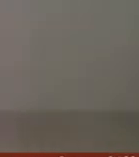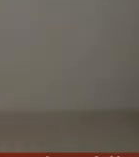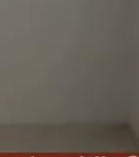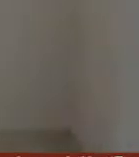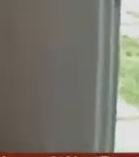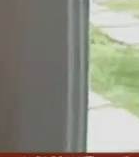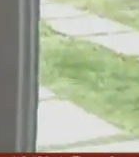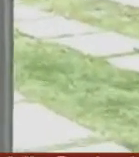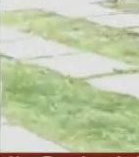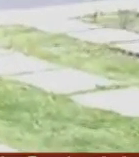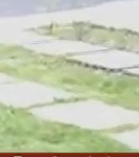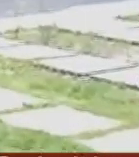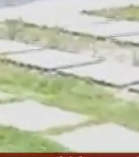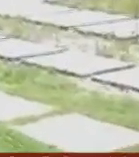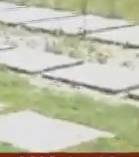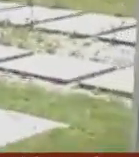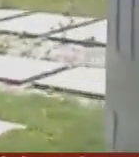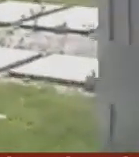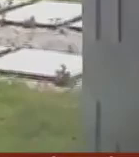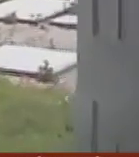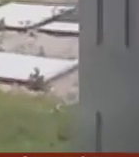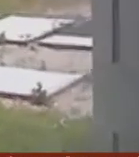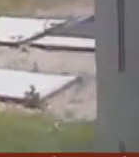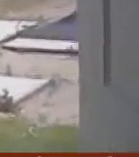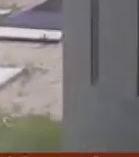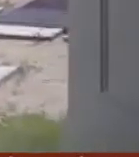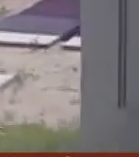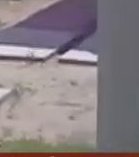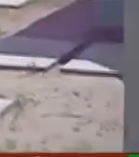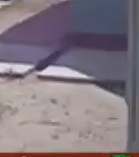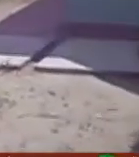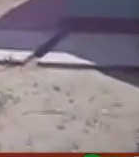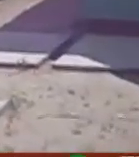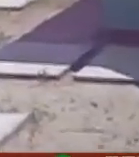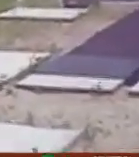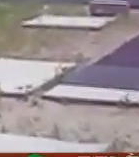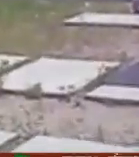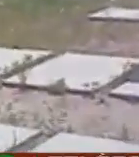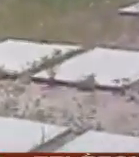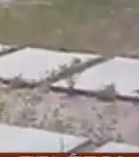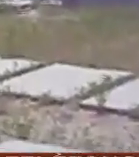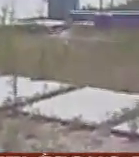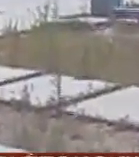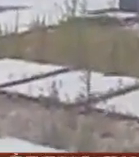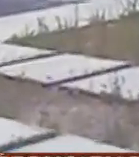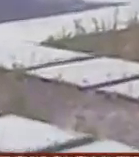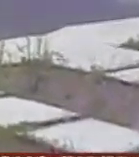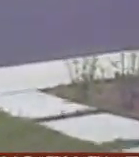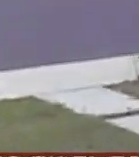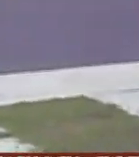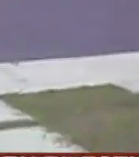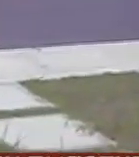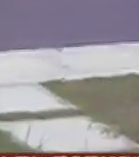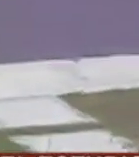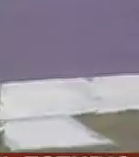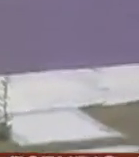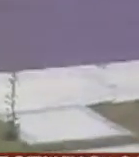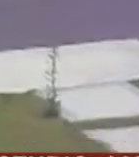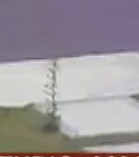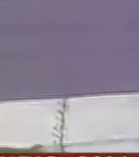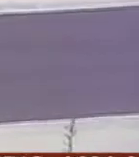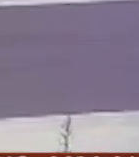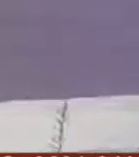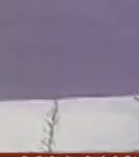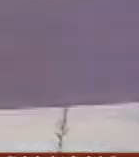préstamo y forma de entrega del mismo la forma de autorización la tasa de interés ordinaria la moratoria y el costo